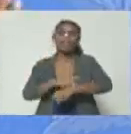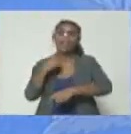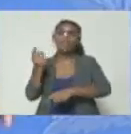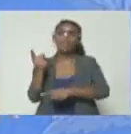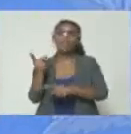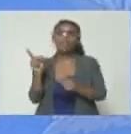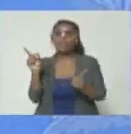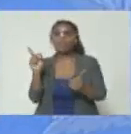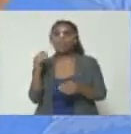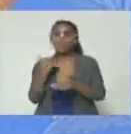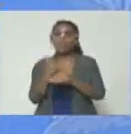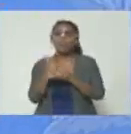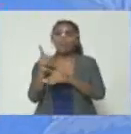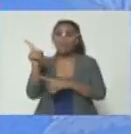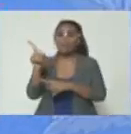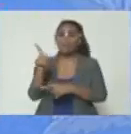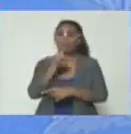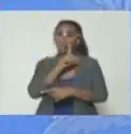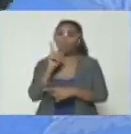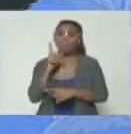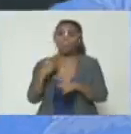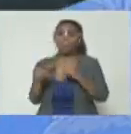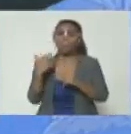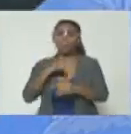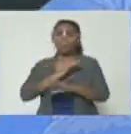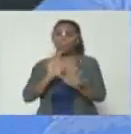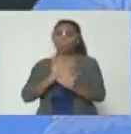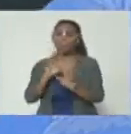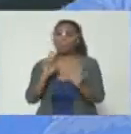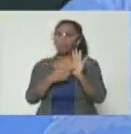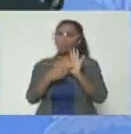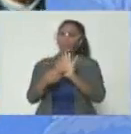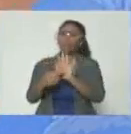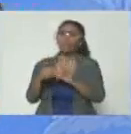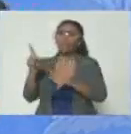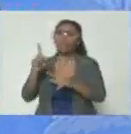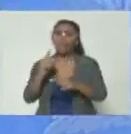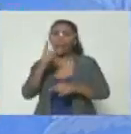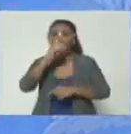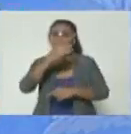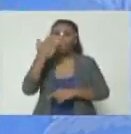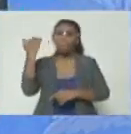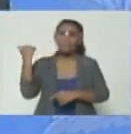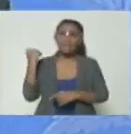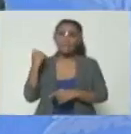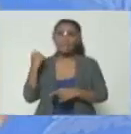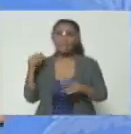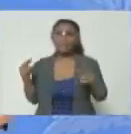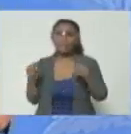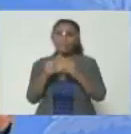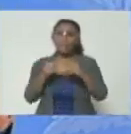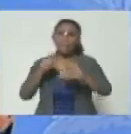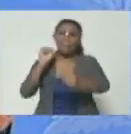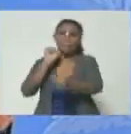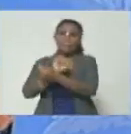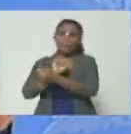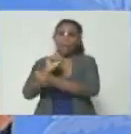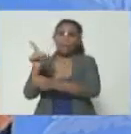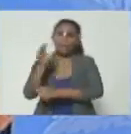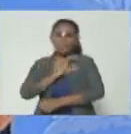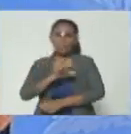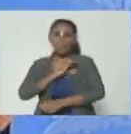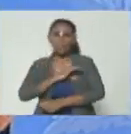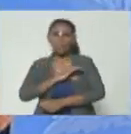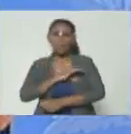Gavilán, pues. Así es, ese es su seudónimo. Pero ya nosotros lo presentamos. Recuerdan que, creo que fue el año pasado, presentamos unas capturas de este señor Marrero,